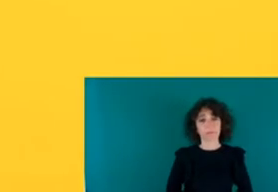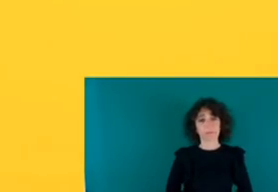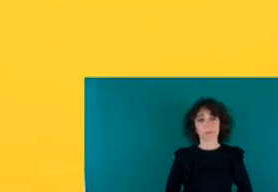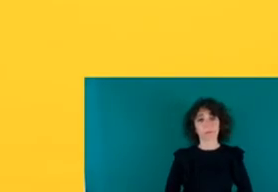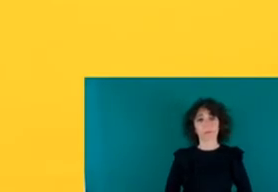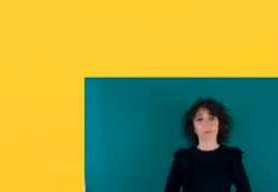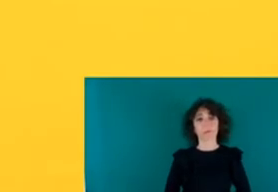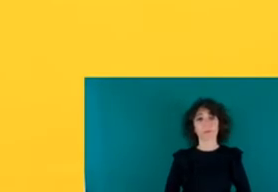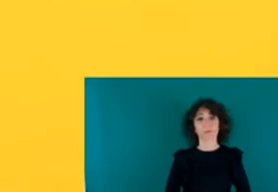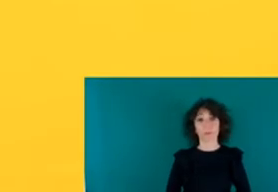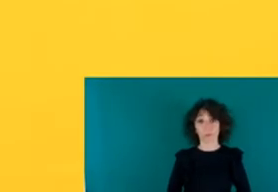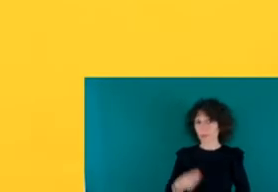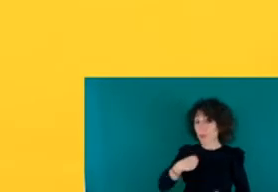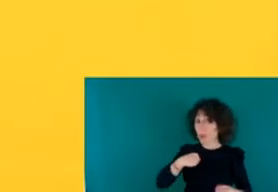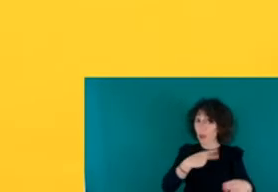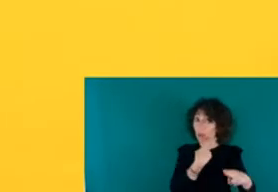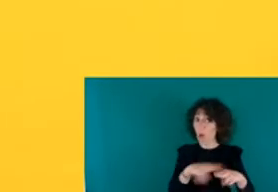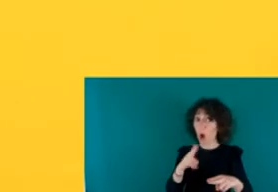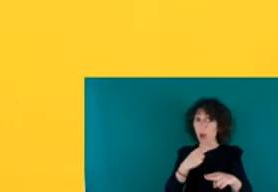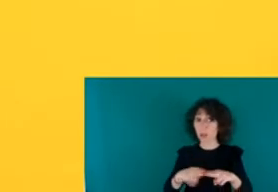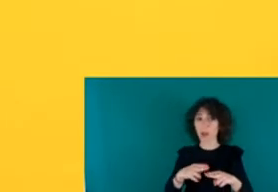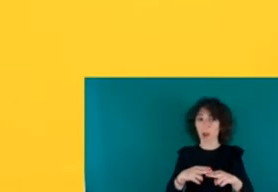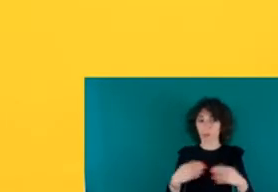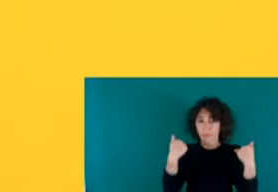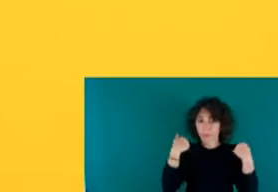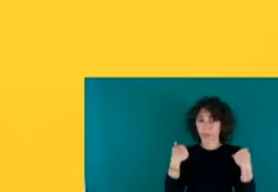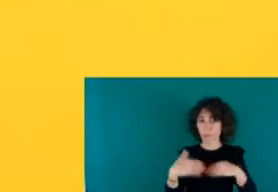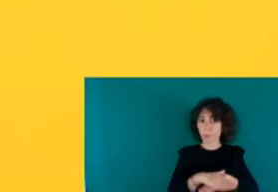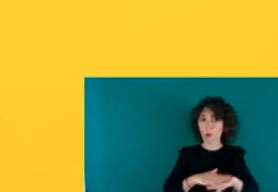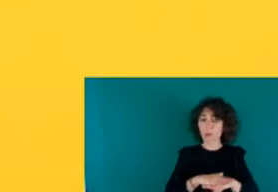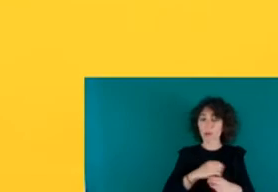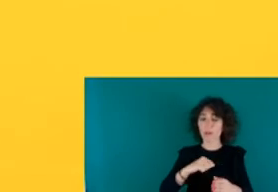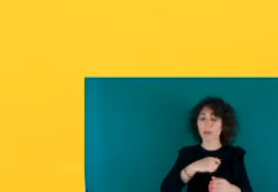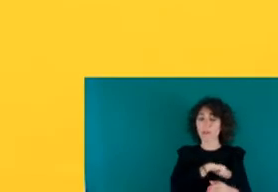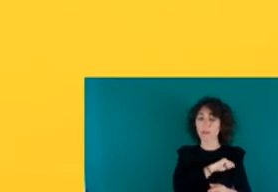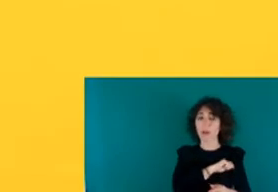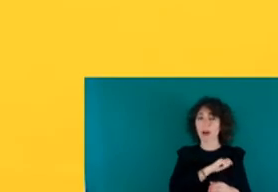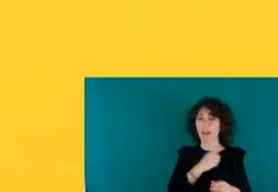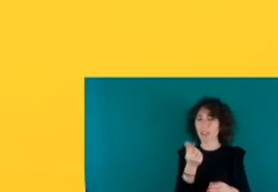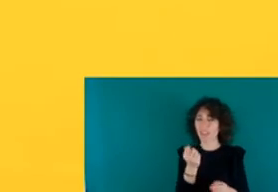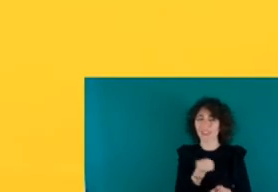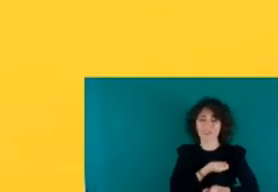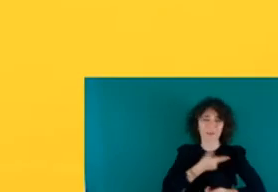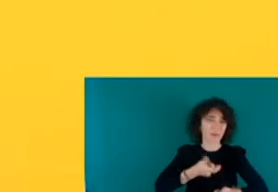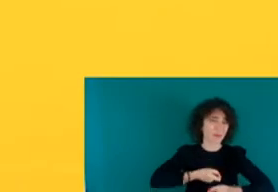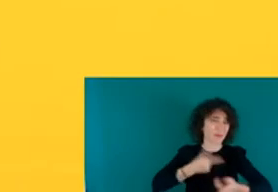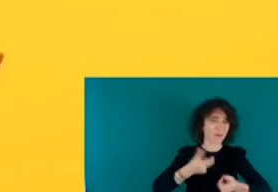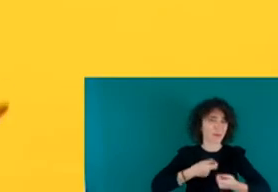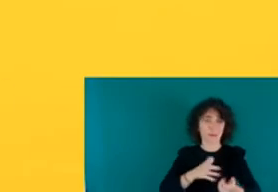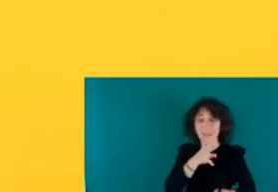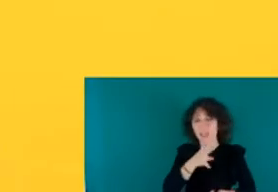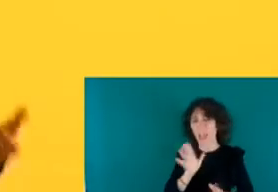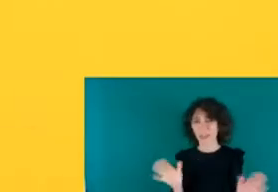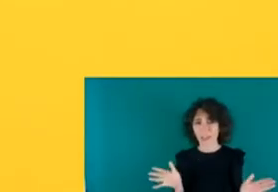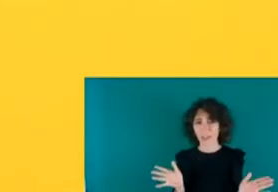Y con esta política que hizo el gobierno de España, como decía, hubo un derroche de dinero impresionante, ¿no? ¿Qué sentido